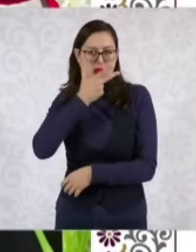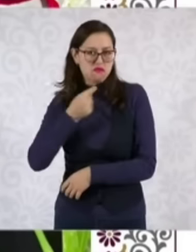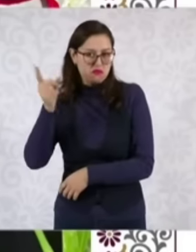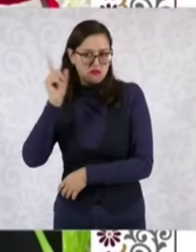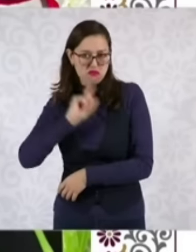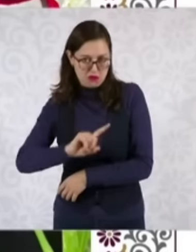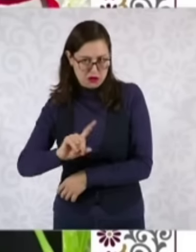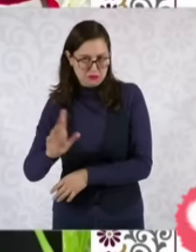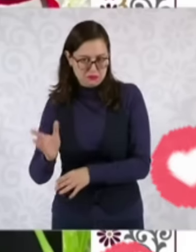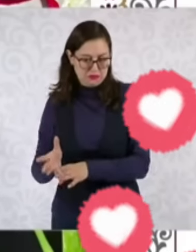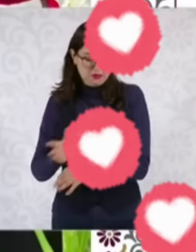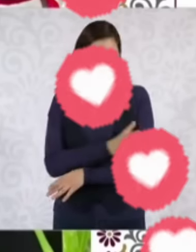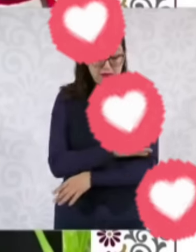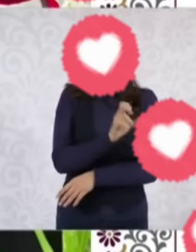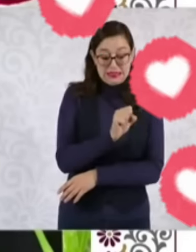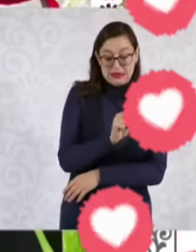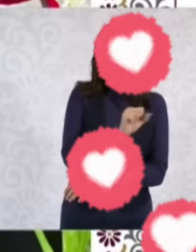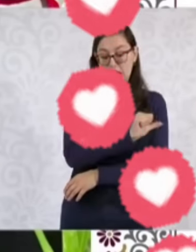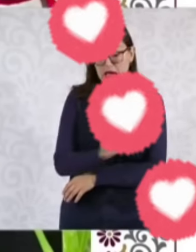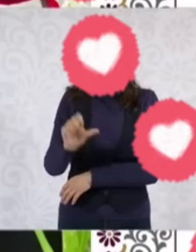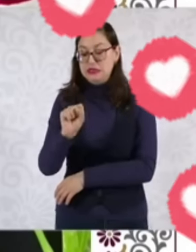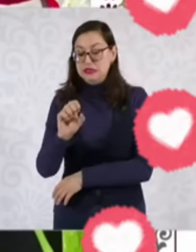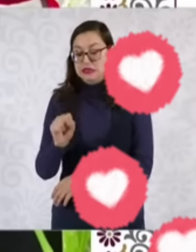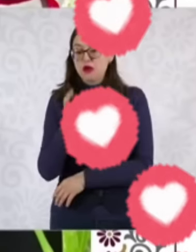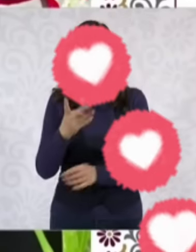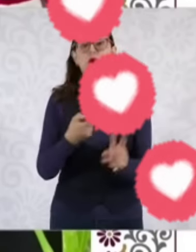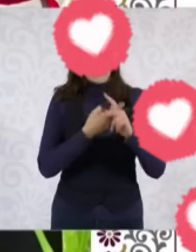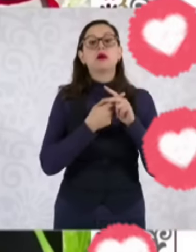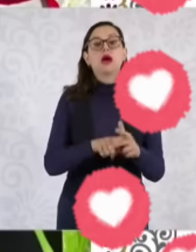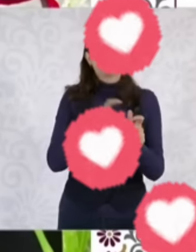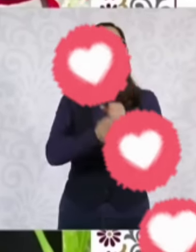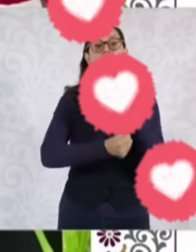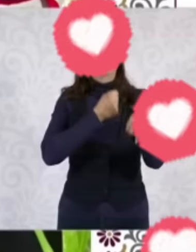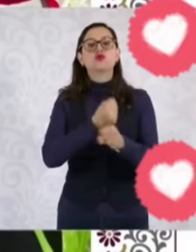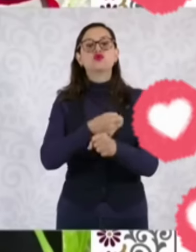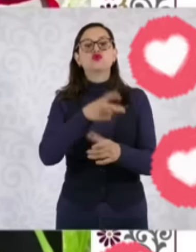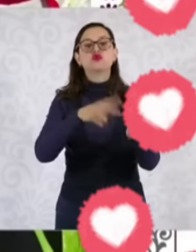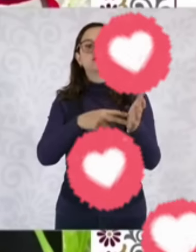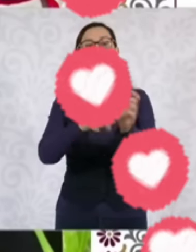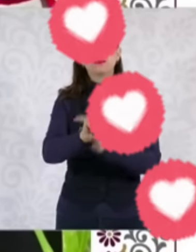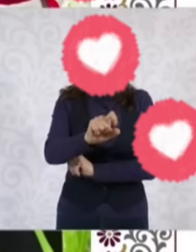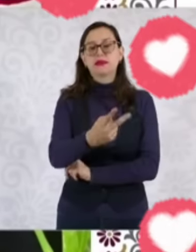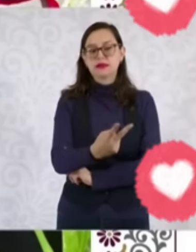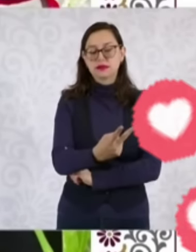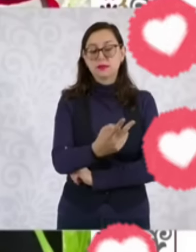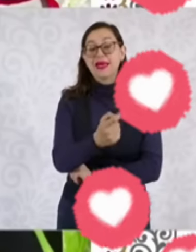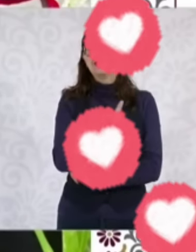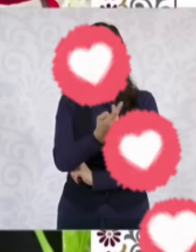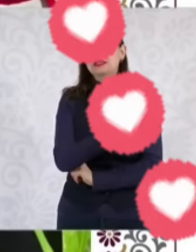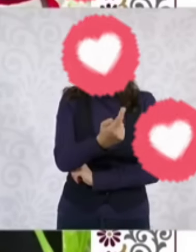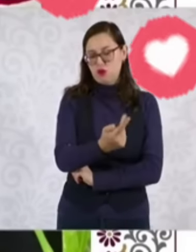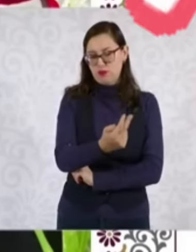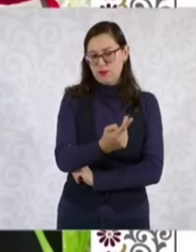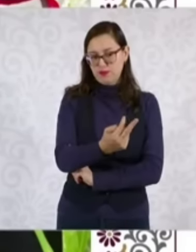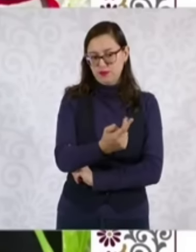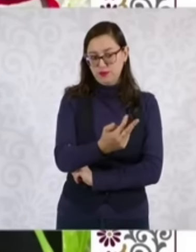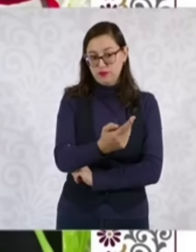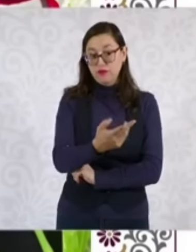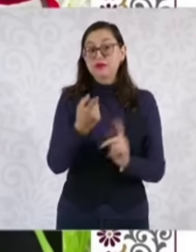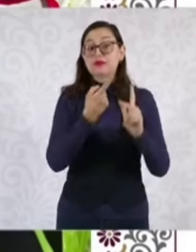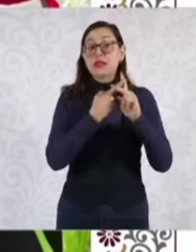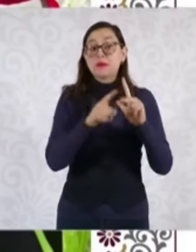iniciar para el año 2025, atendiendo a las mujeres adultas mayores de 63